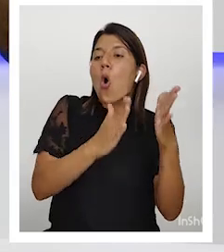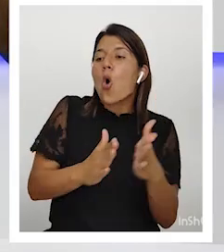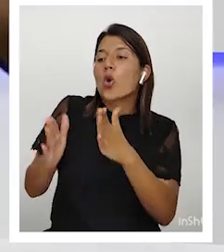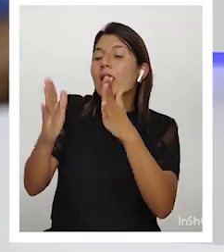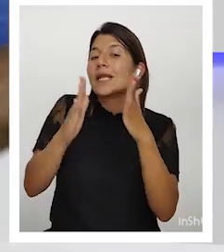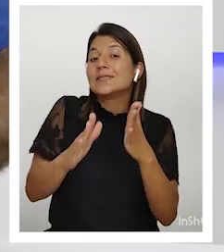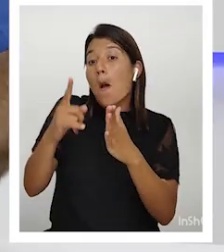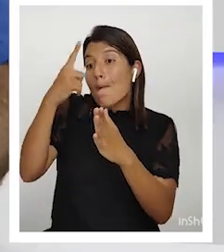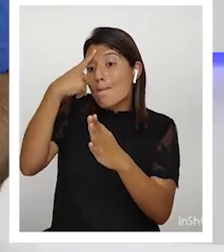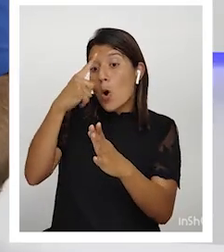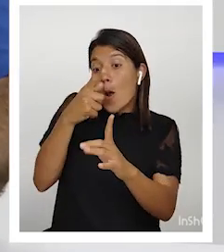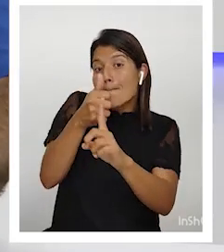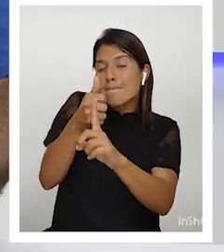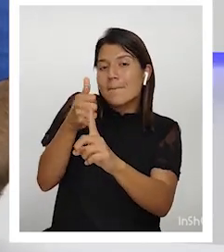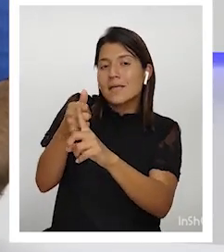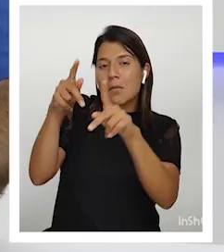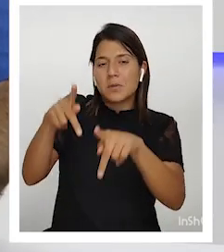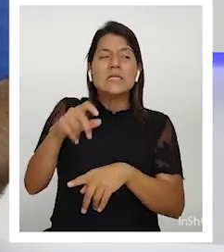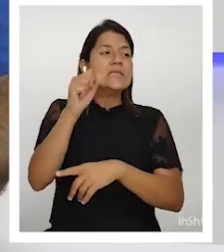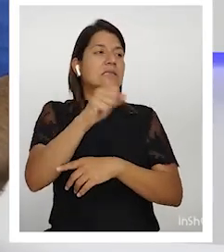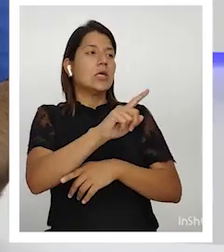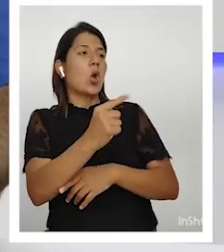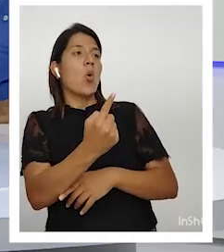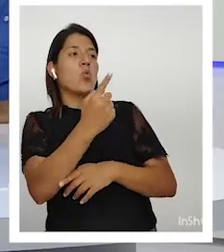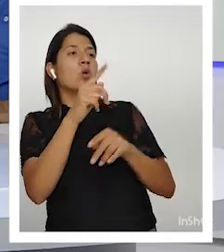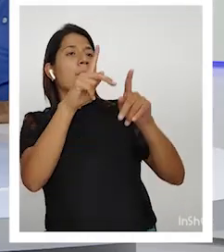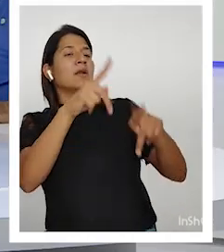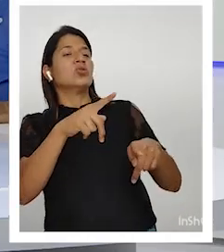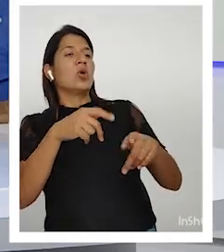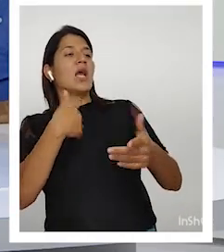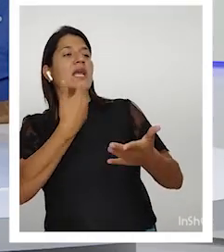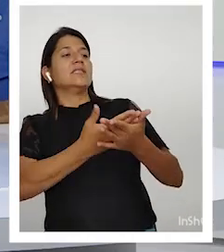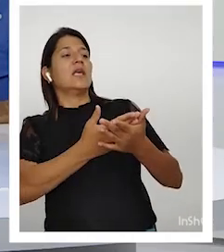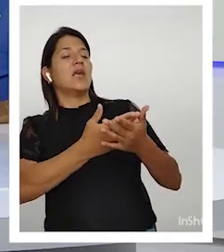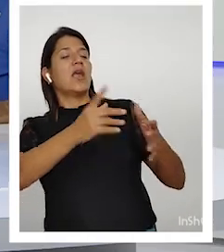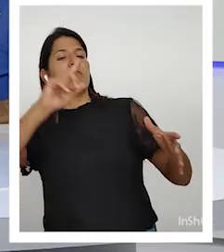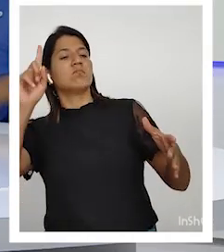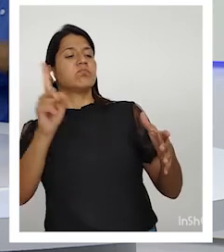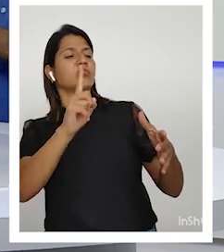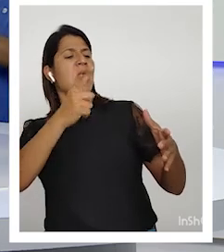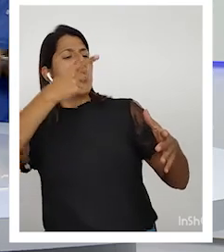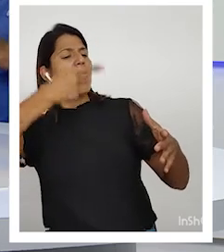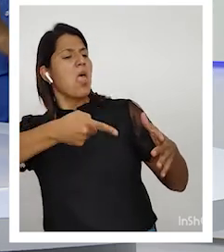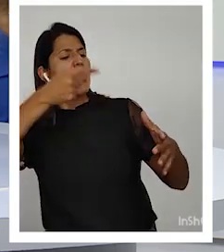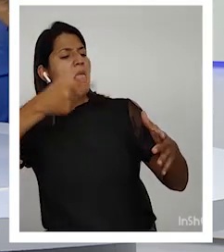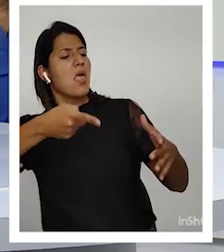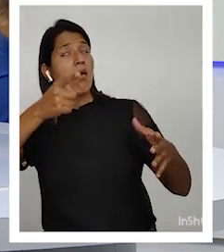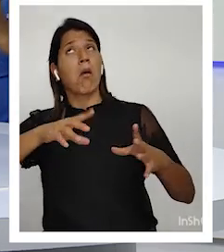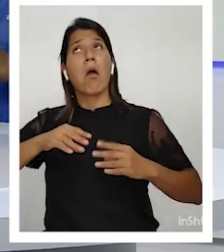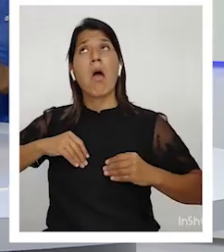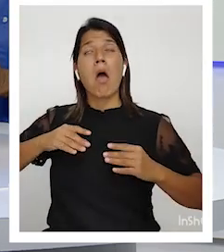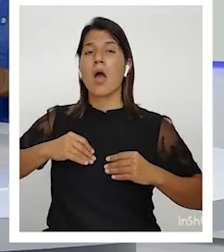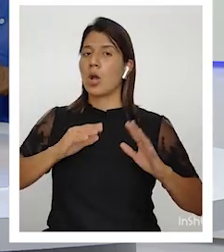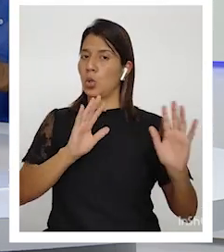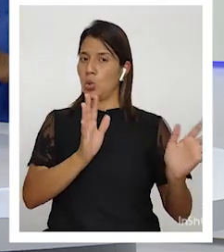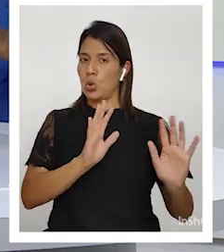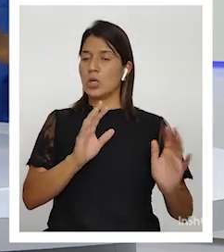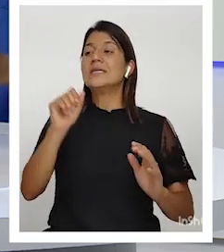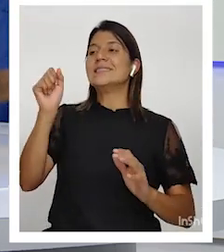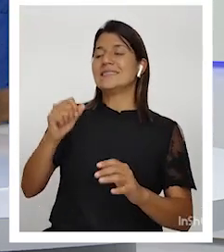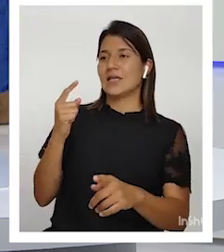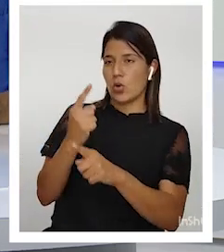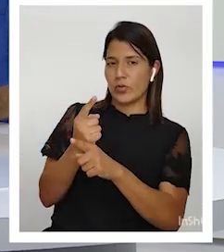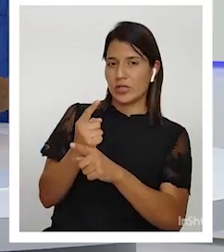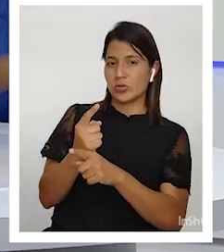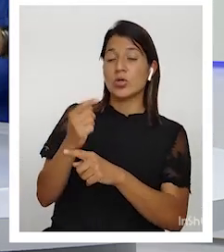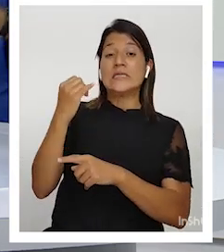alguien que venga a imponer ideas. exacto. Es que son dos visiones, si usted tiene la visión de que estos son